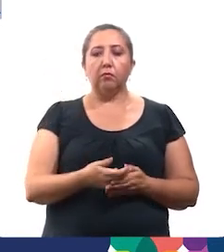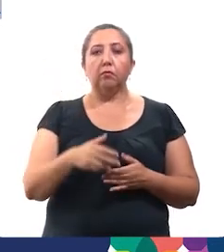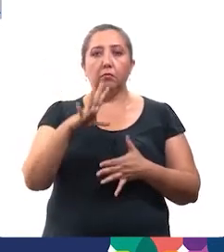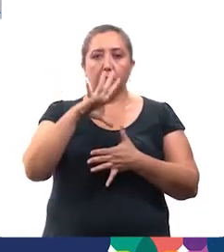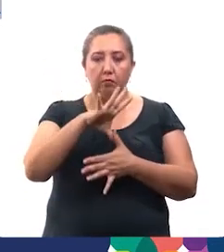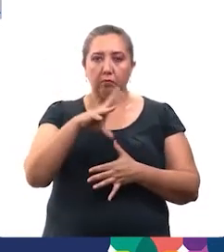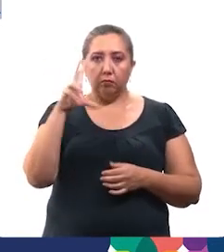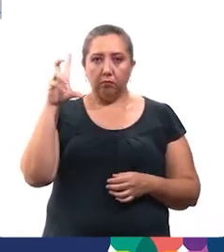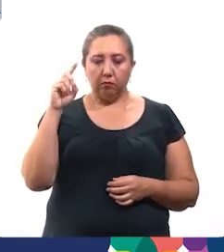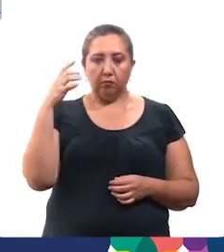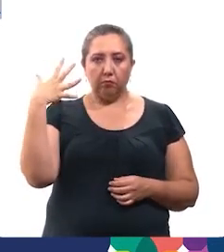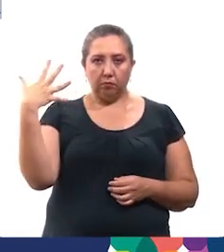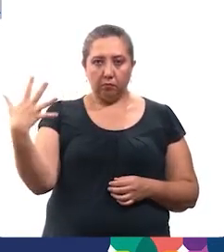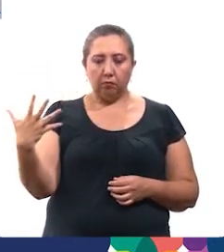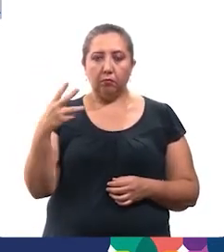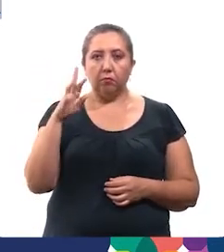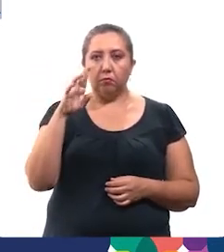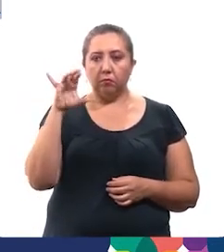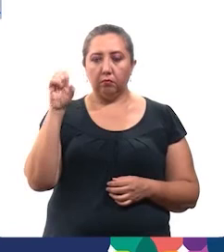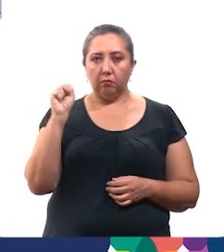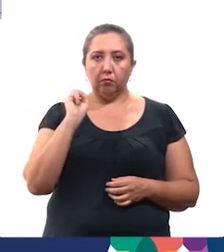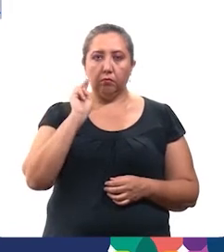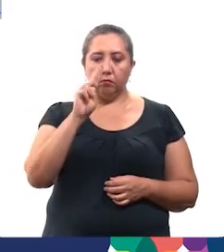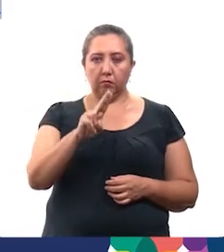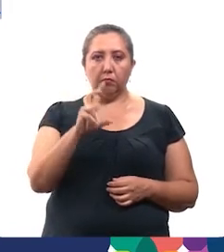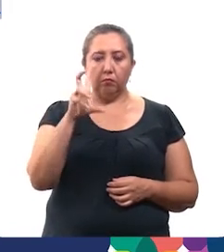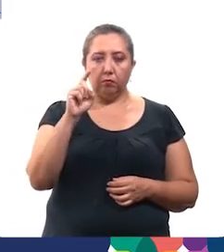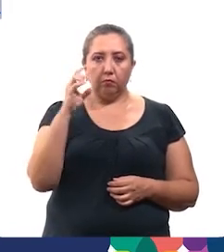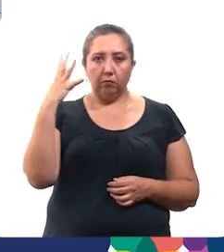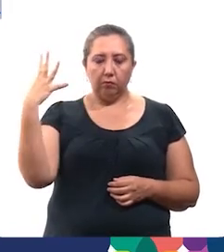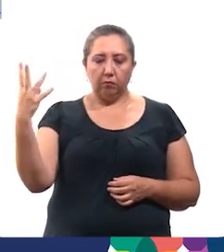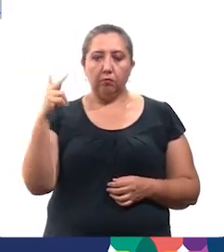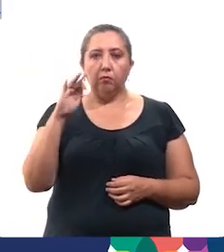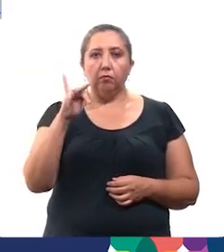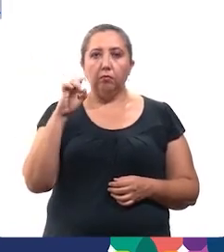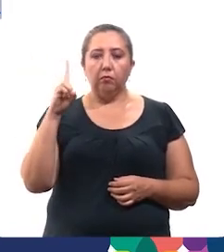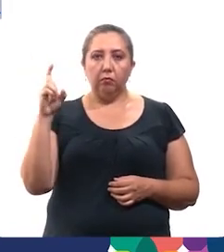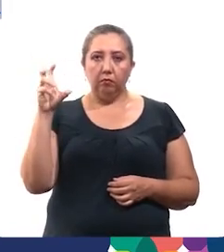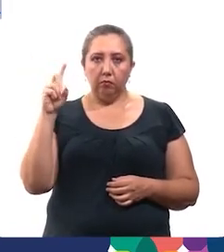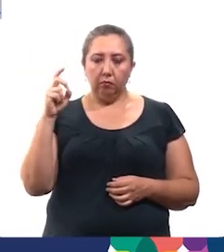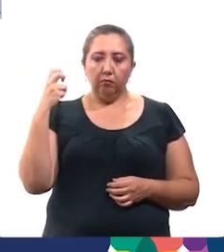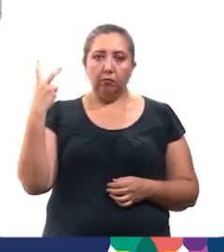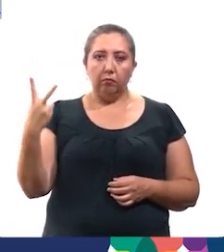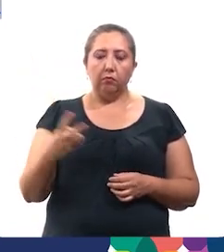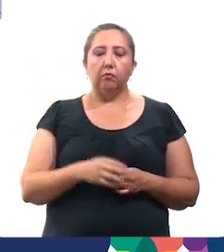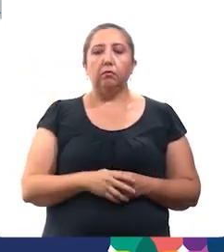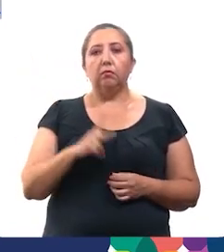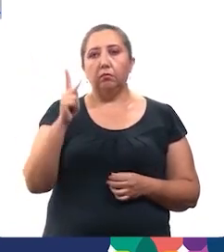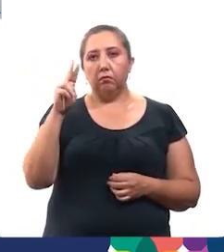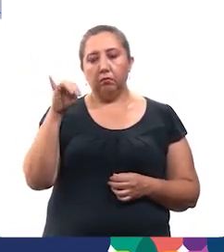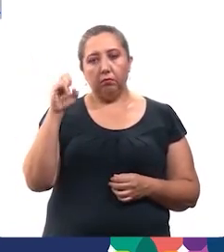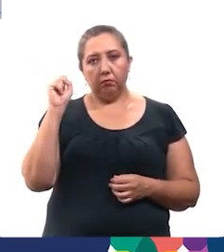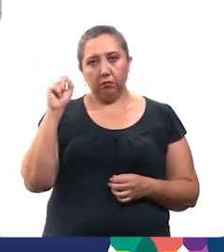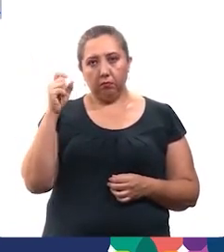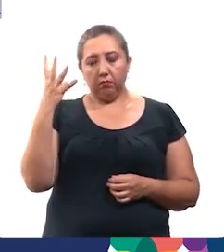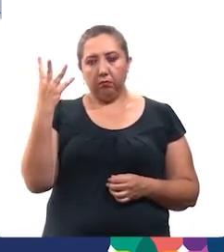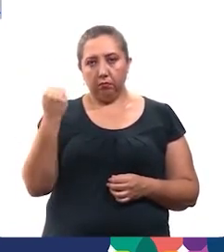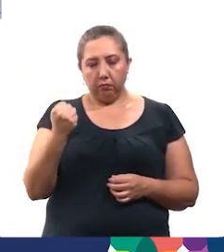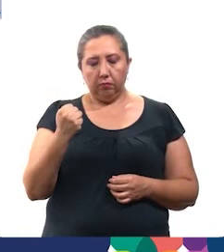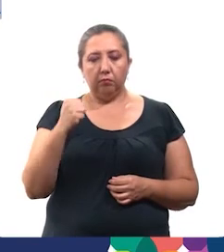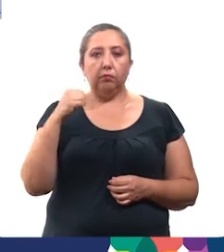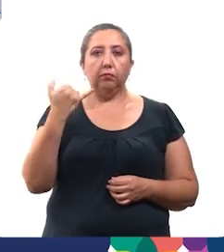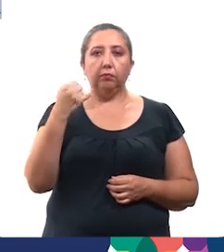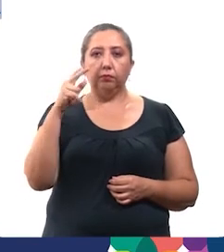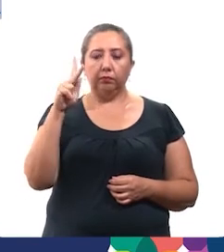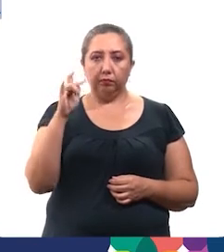yolal hachipolukilo, nakanilu presiono, inmunesupresion yeteliante o diabetes, so kuchu kik 6,540 juntulul, makkimik